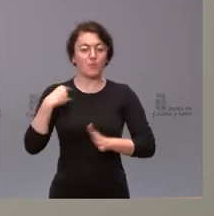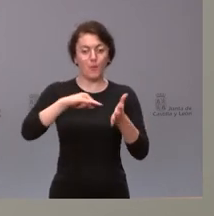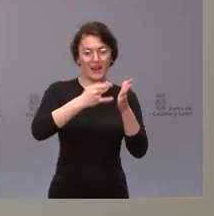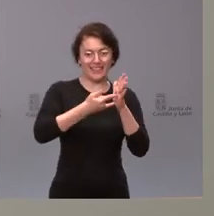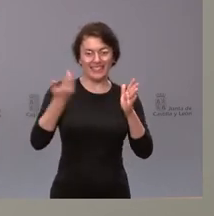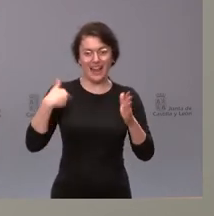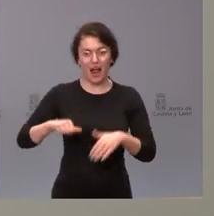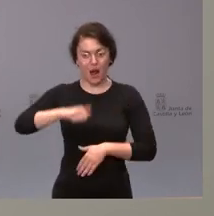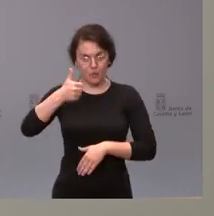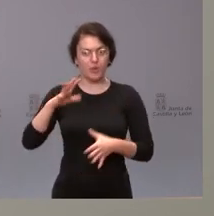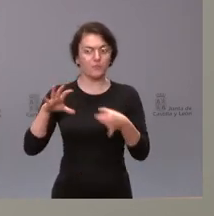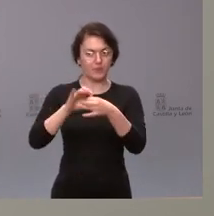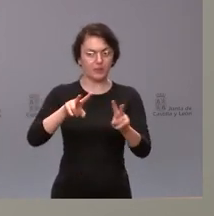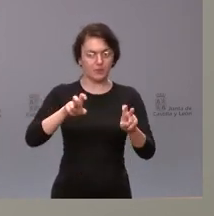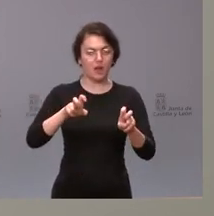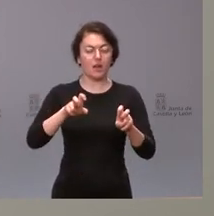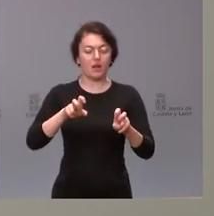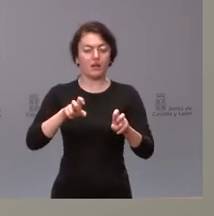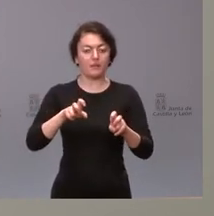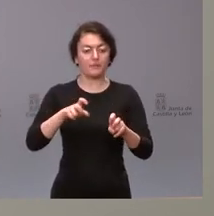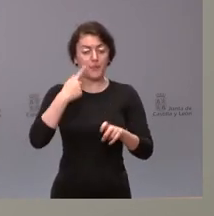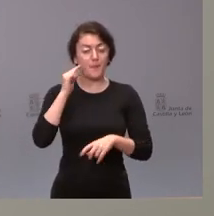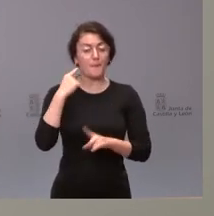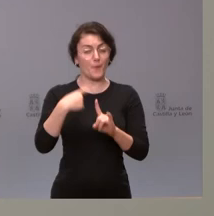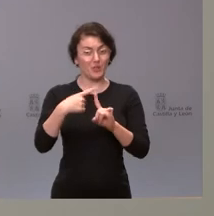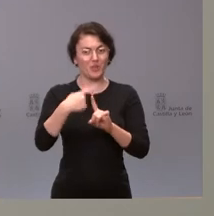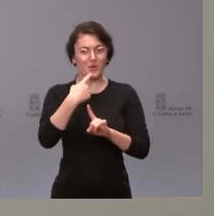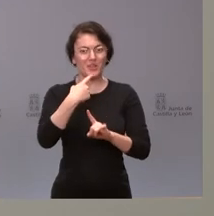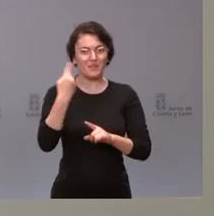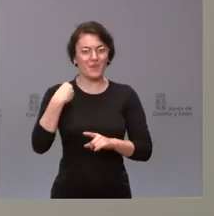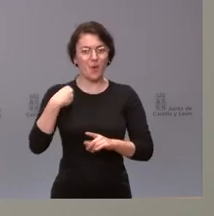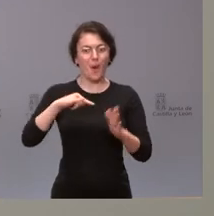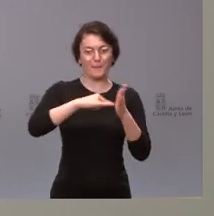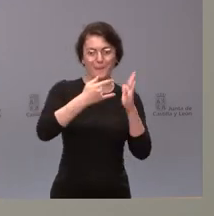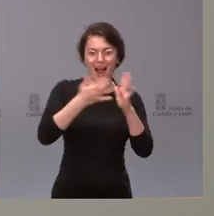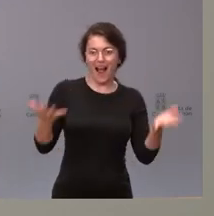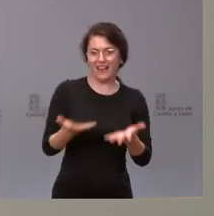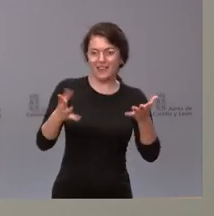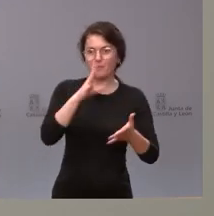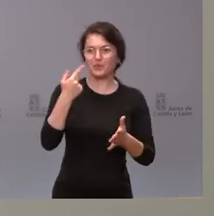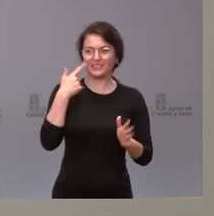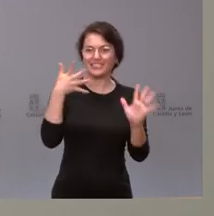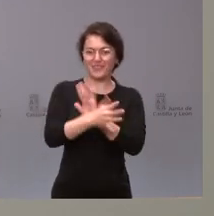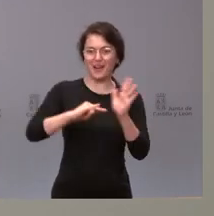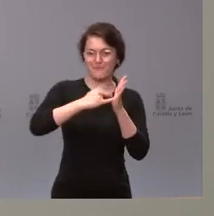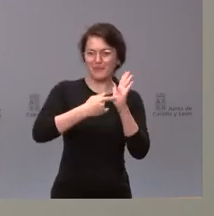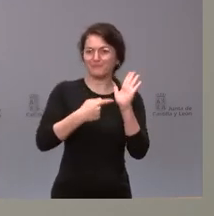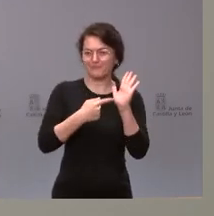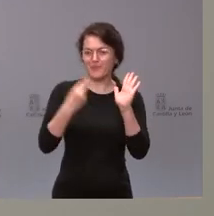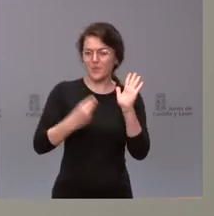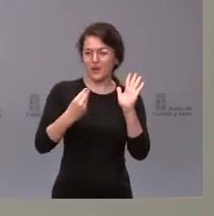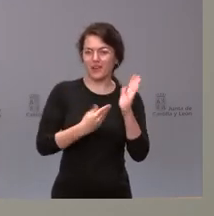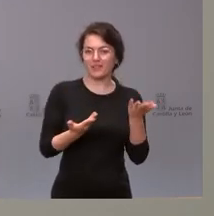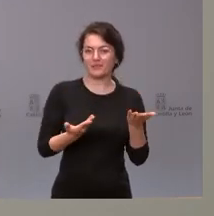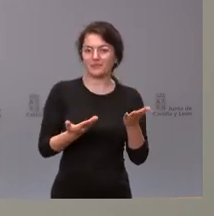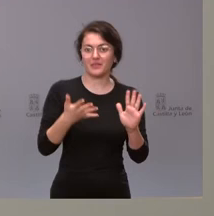primer lugar, hay que significar que es positivo que se nos pida agilizar un plan, porque señala que el plan ha gustado, ha sido apreciado positivamente y todo lo que sea